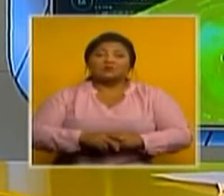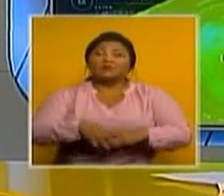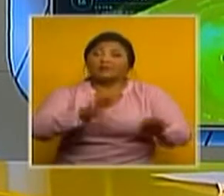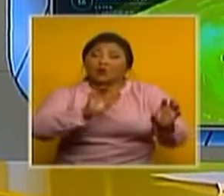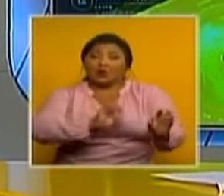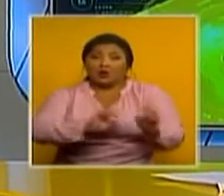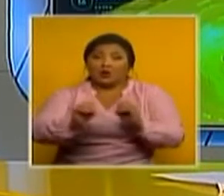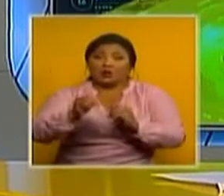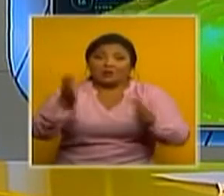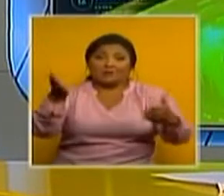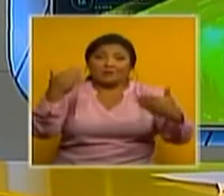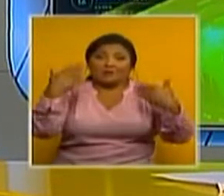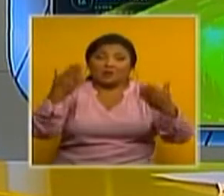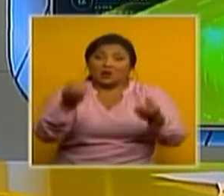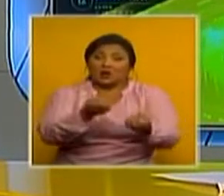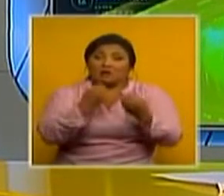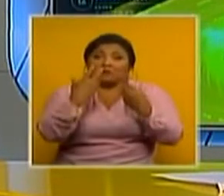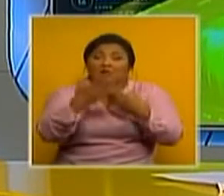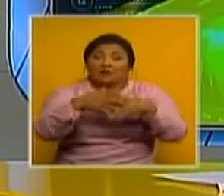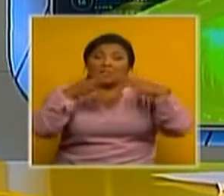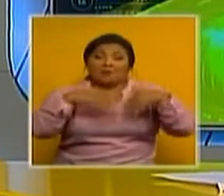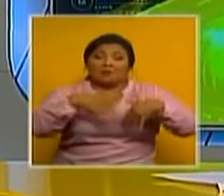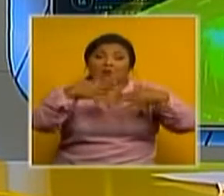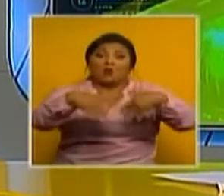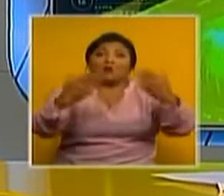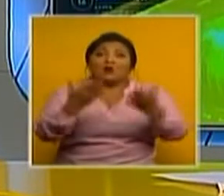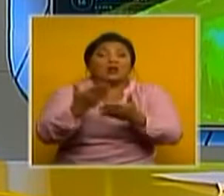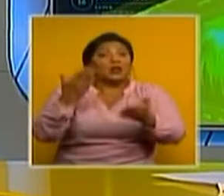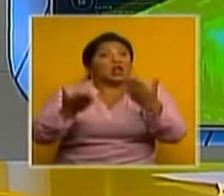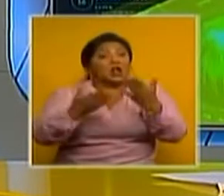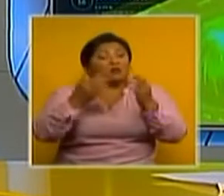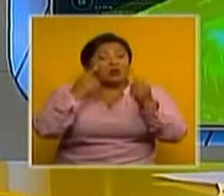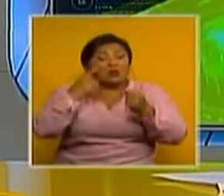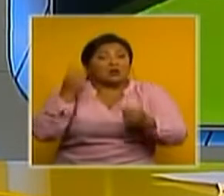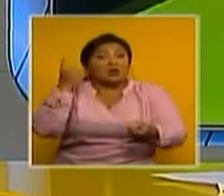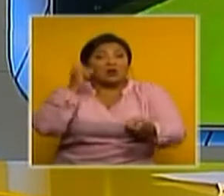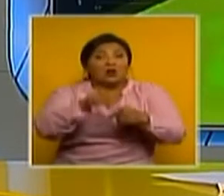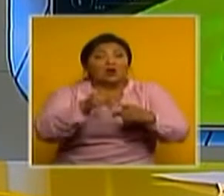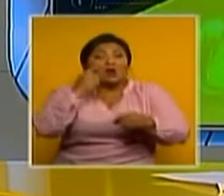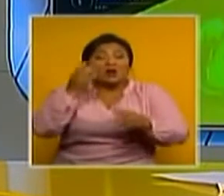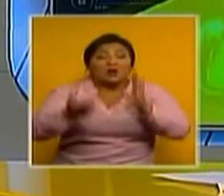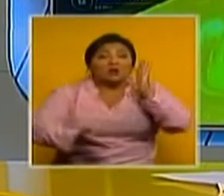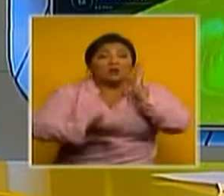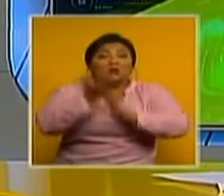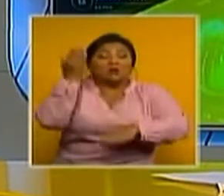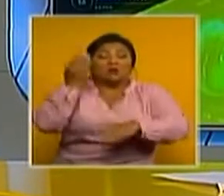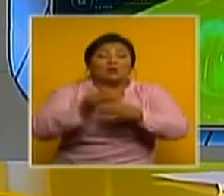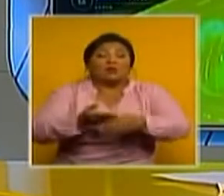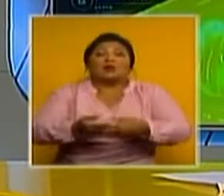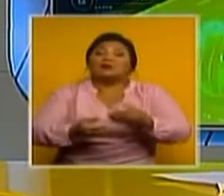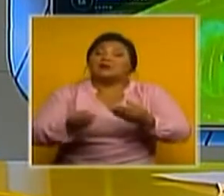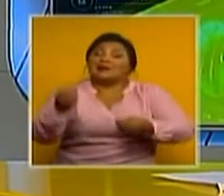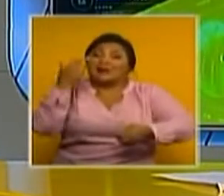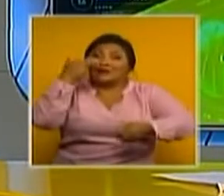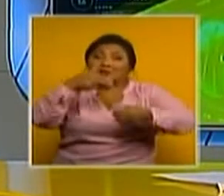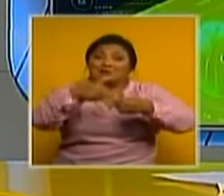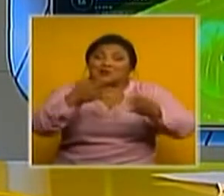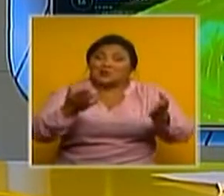Organizaciones políticas anuncian movilizaciones si se llegara a concretar el incremento en el precio de la gasolina.